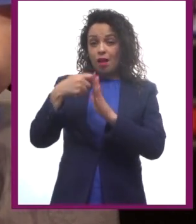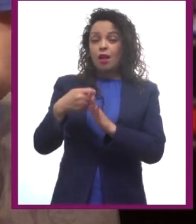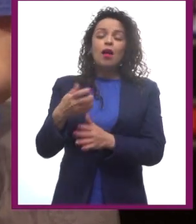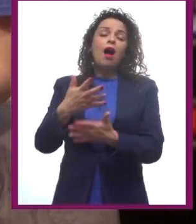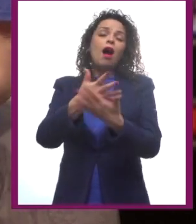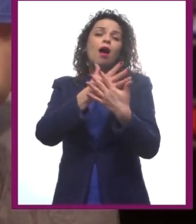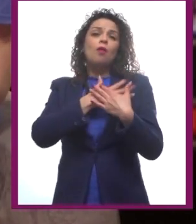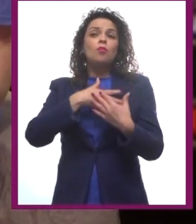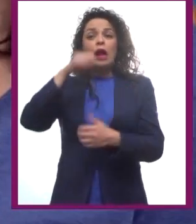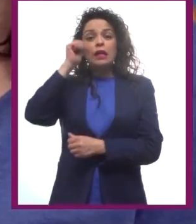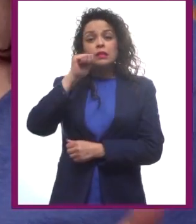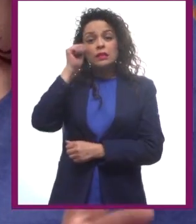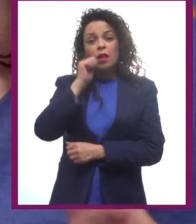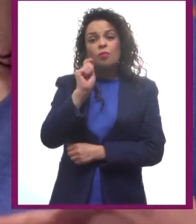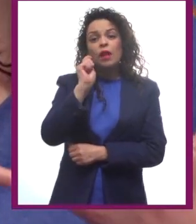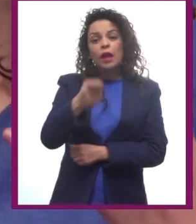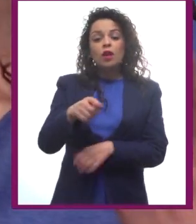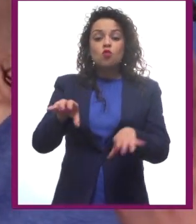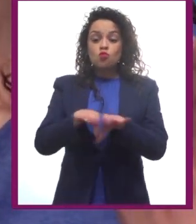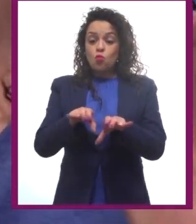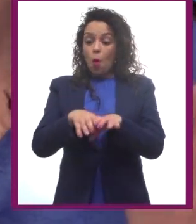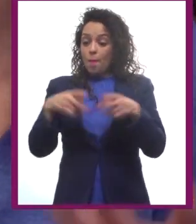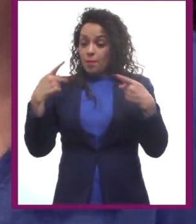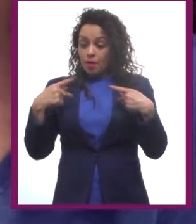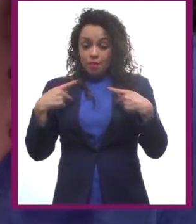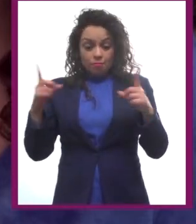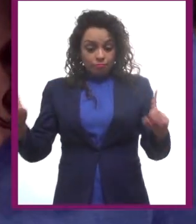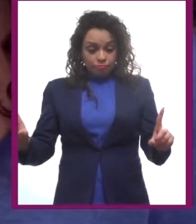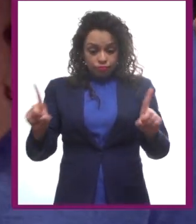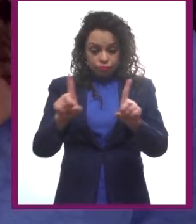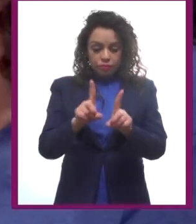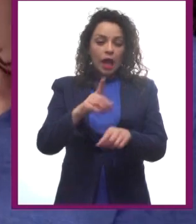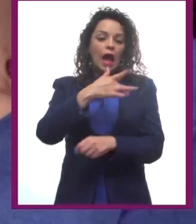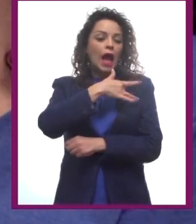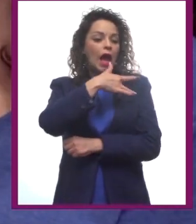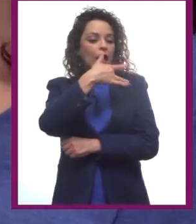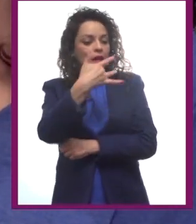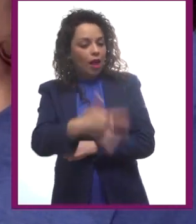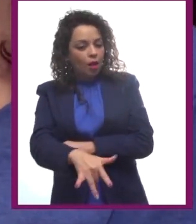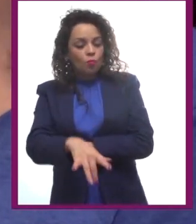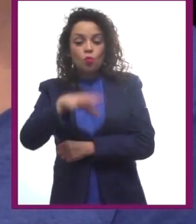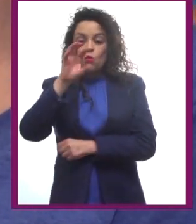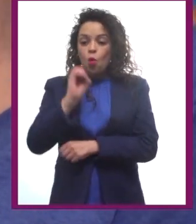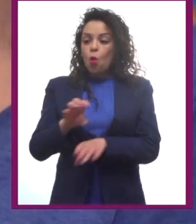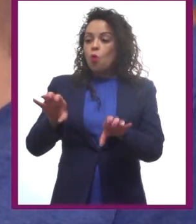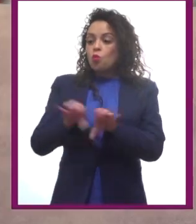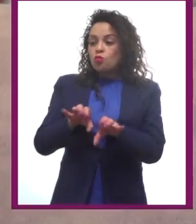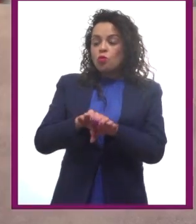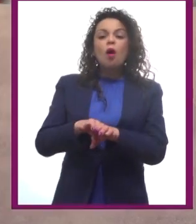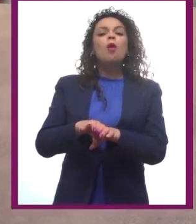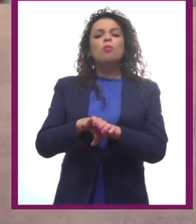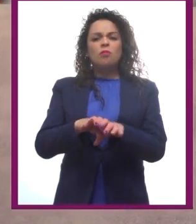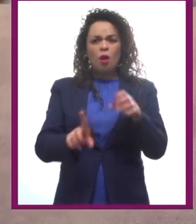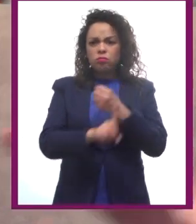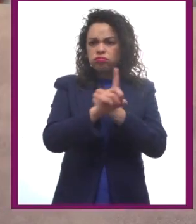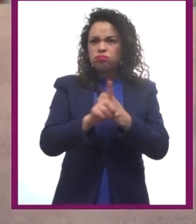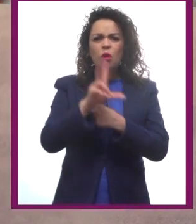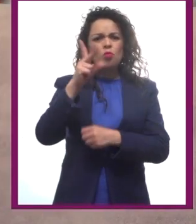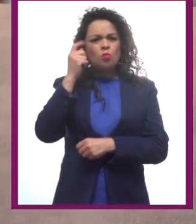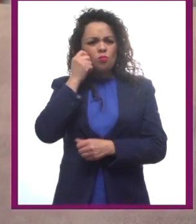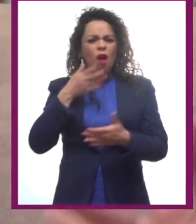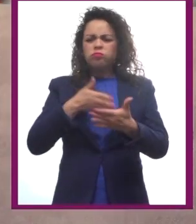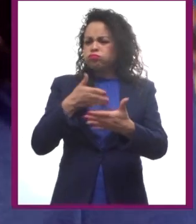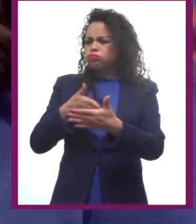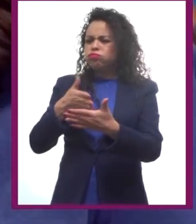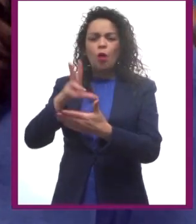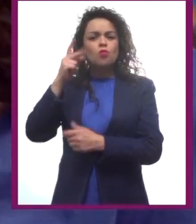desarrollo casi siempre se trata de cómo los protagonistas se conquistan o buscan la manera de permanecer juntos, aunque parece